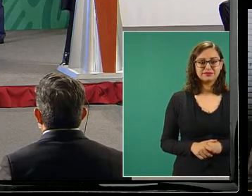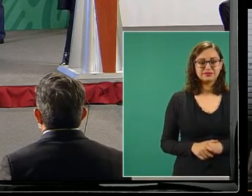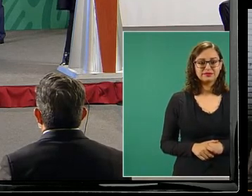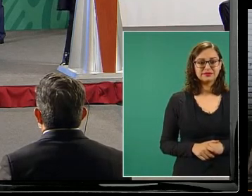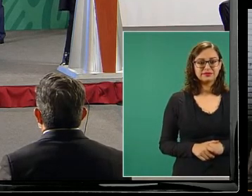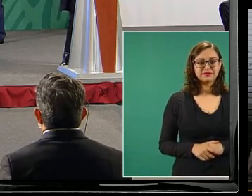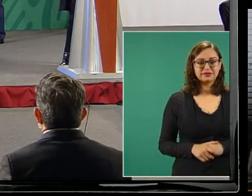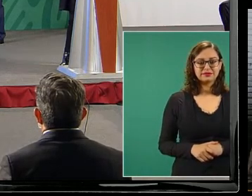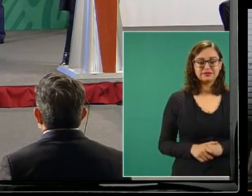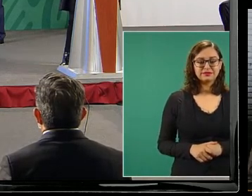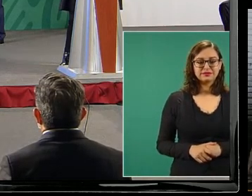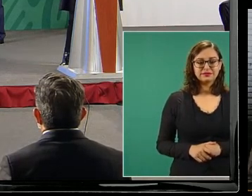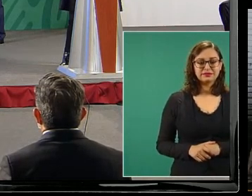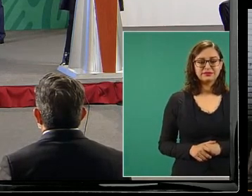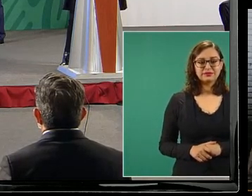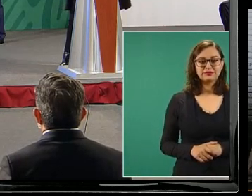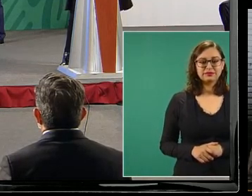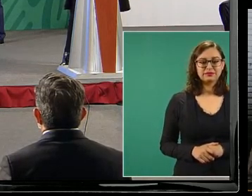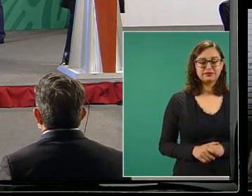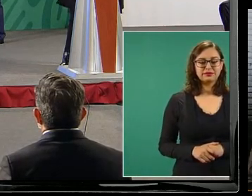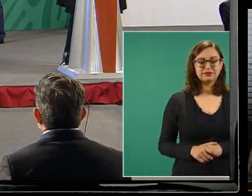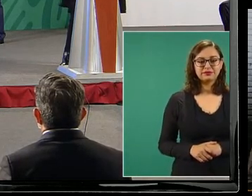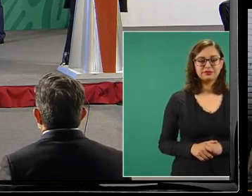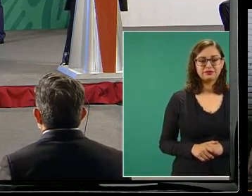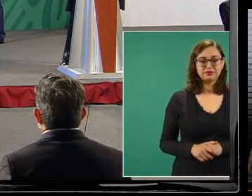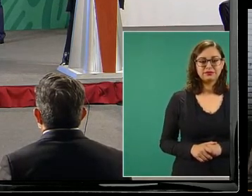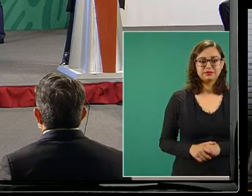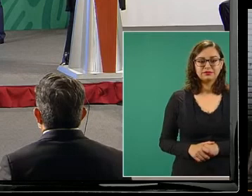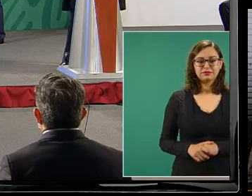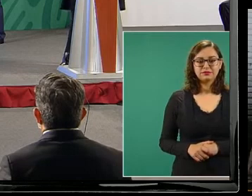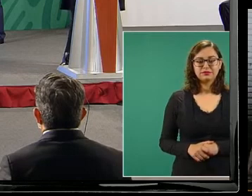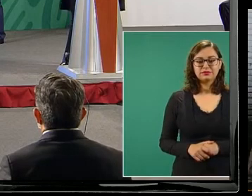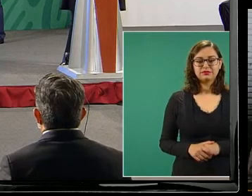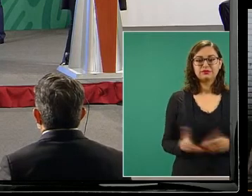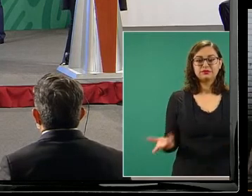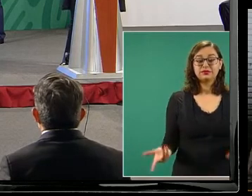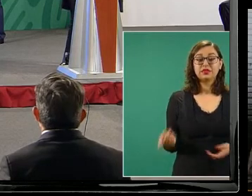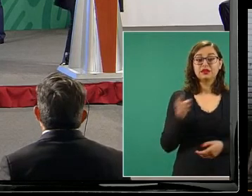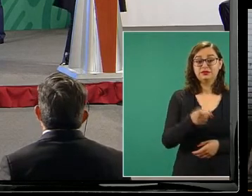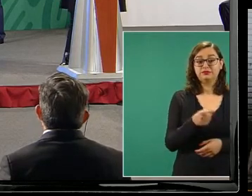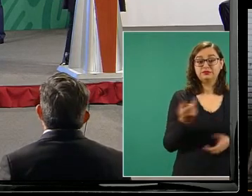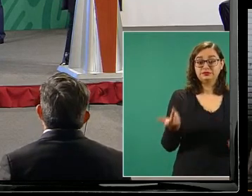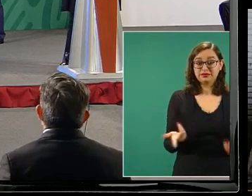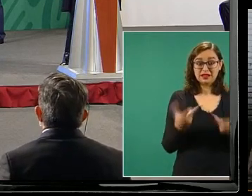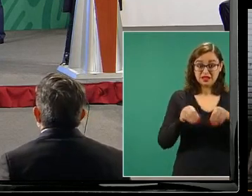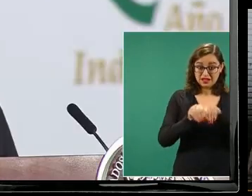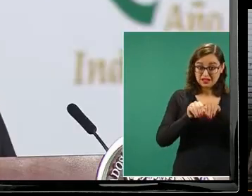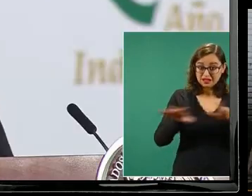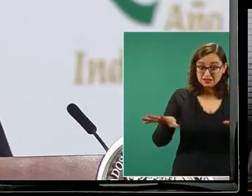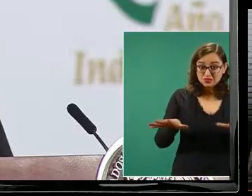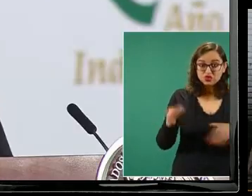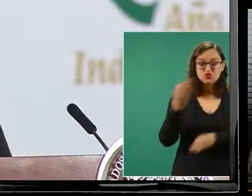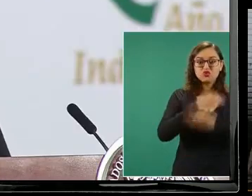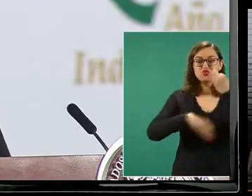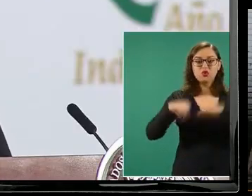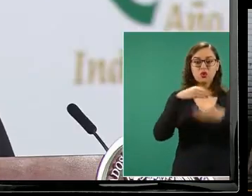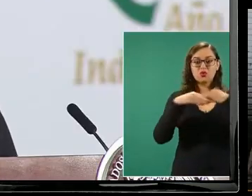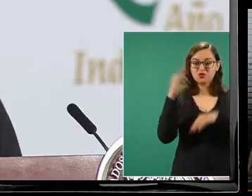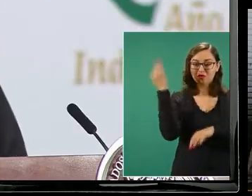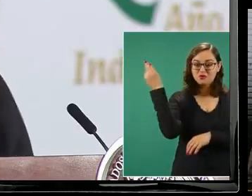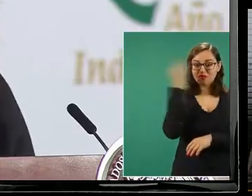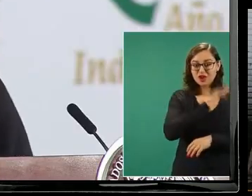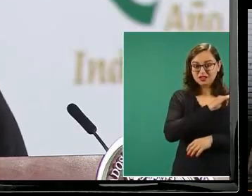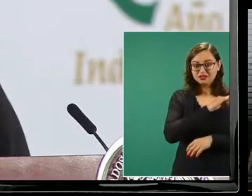aquí la cuenta y la anterior por favor aquí la cuenta y la información son falsas es un claro intento de guerra